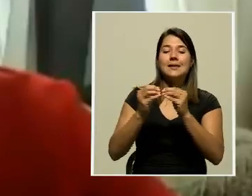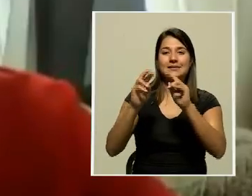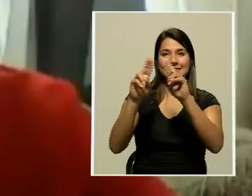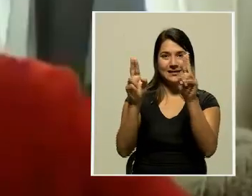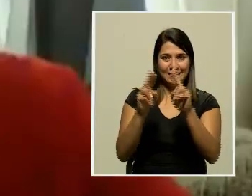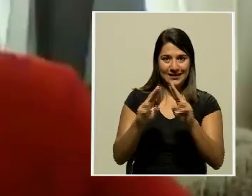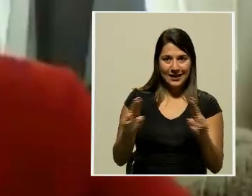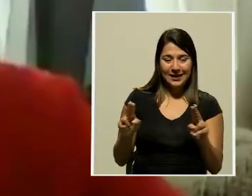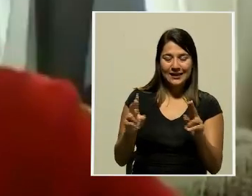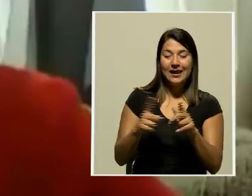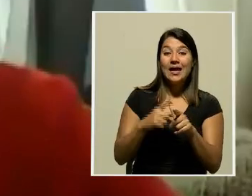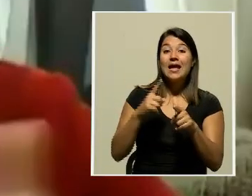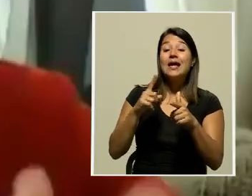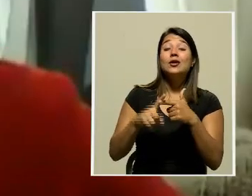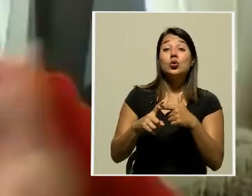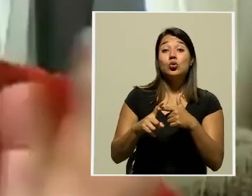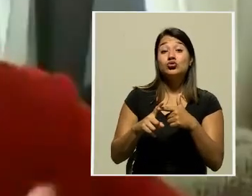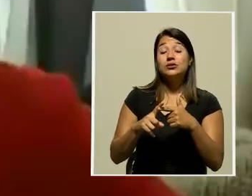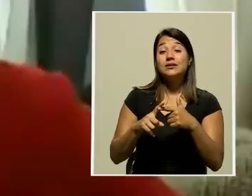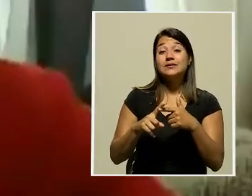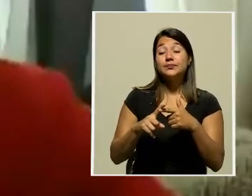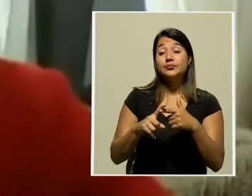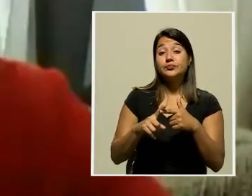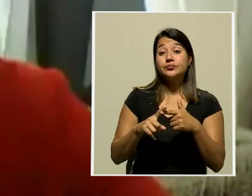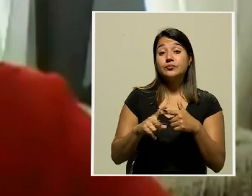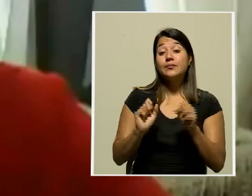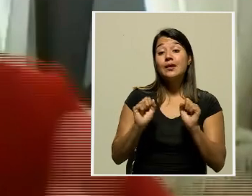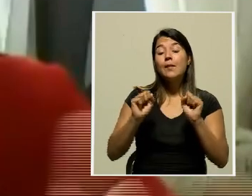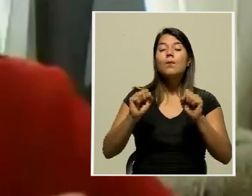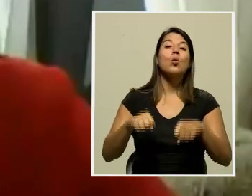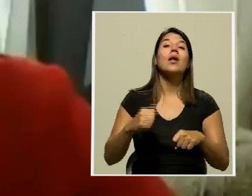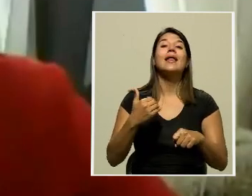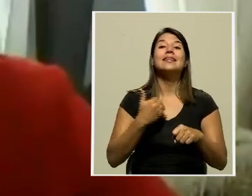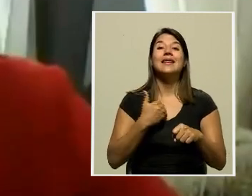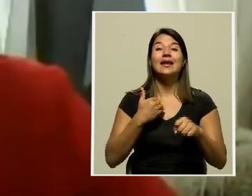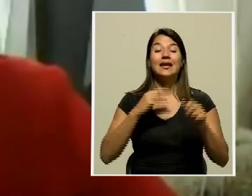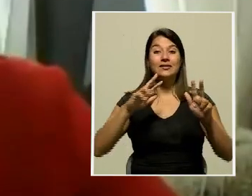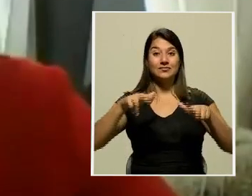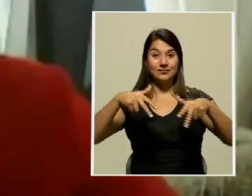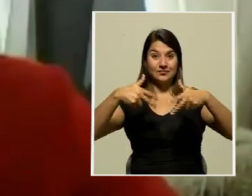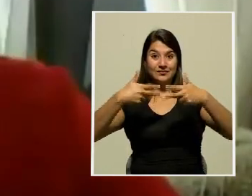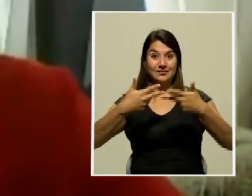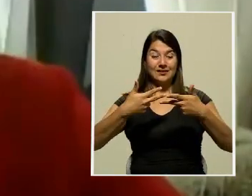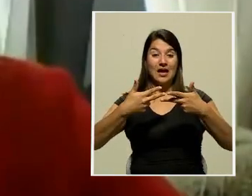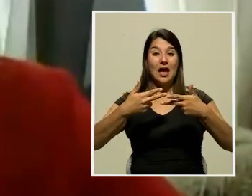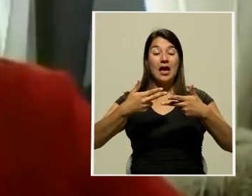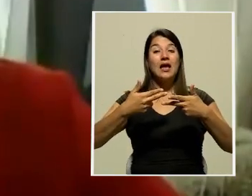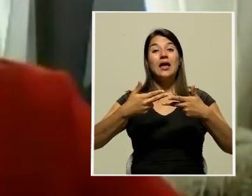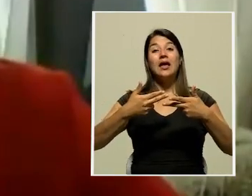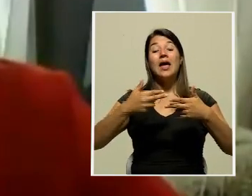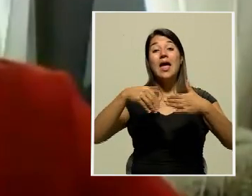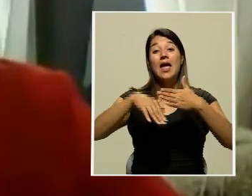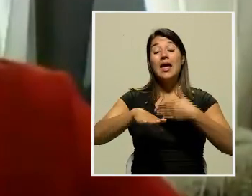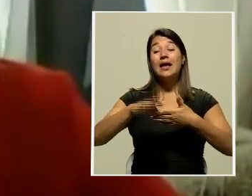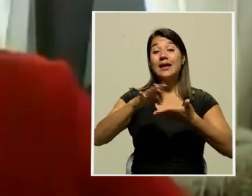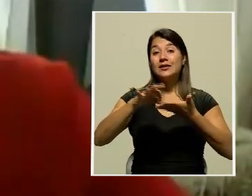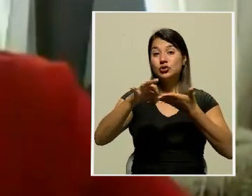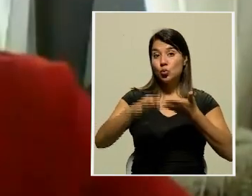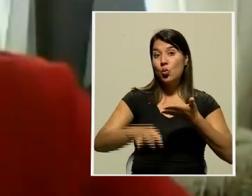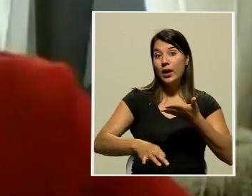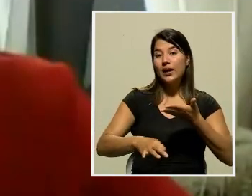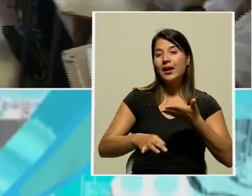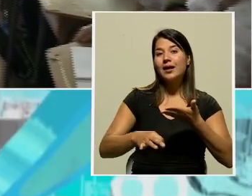pueda haber una llamada o una videoconferencia como esta que estamos teniendo simultáneamente en el centro educativo y